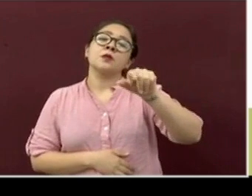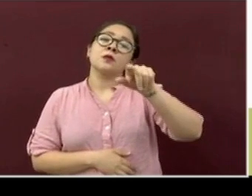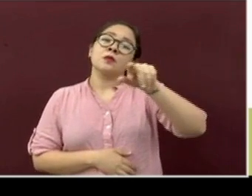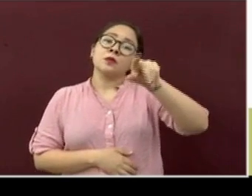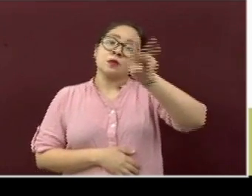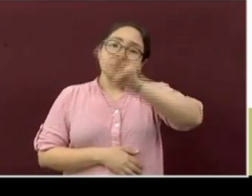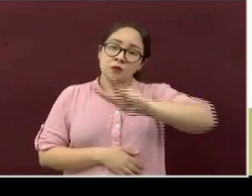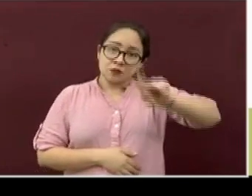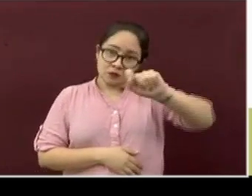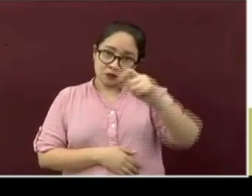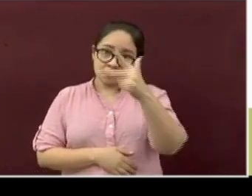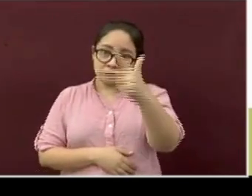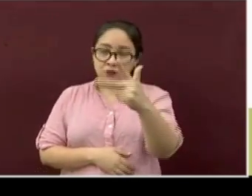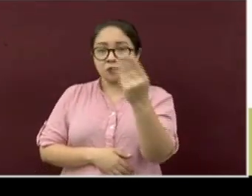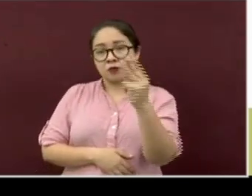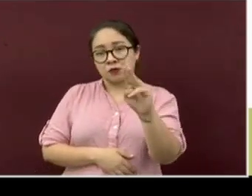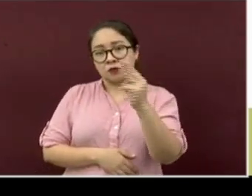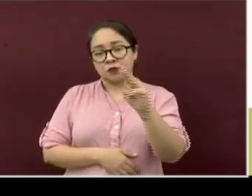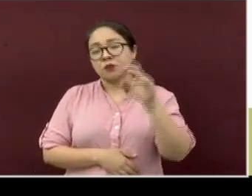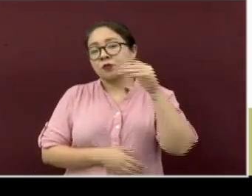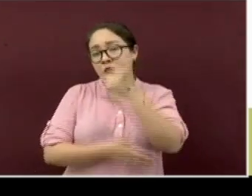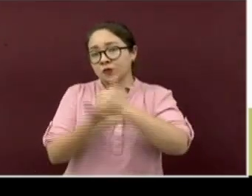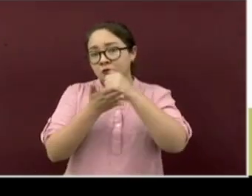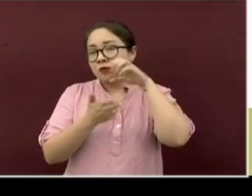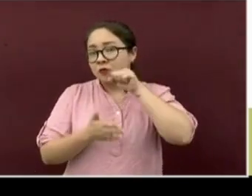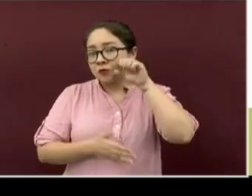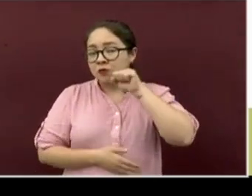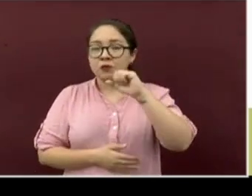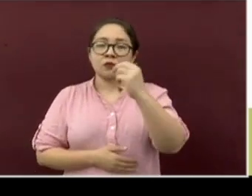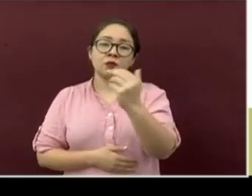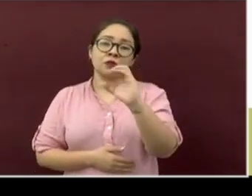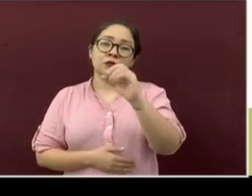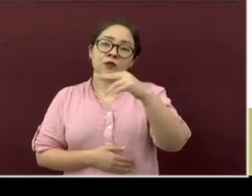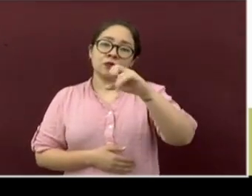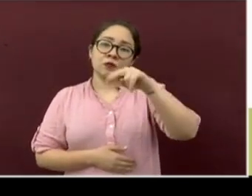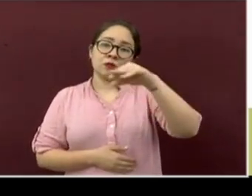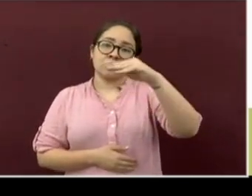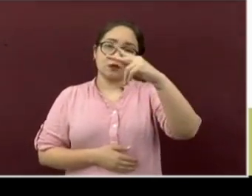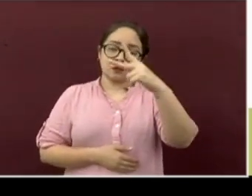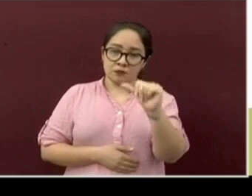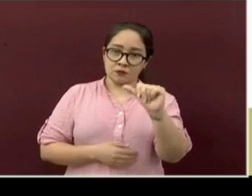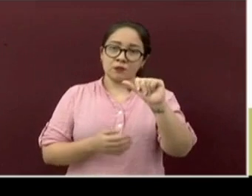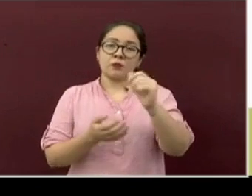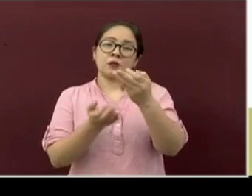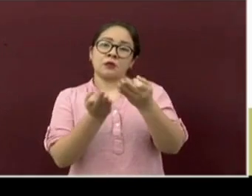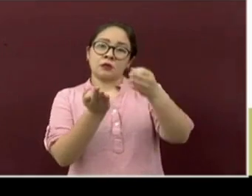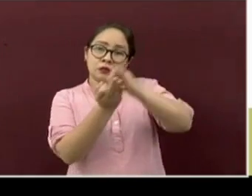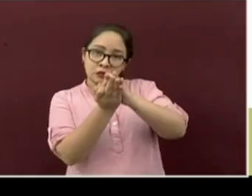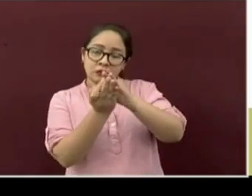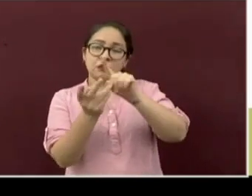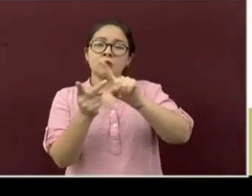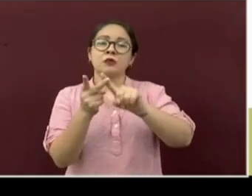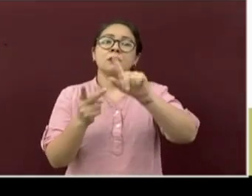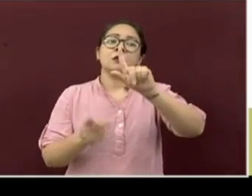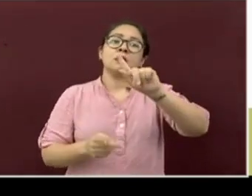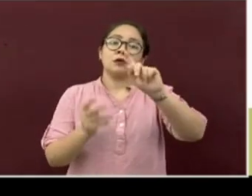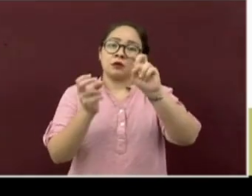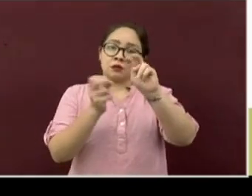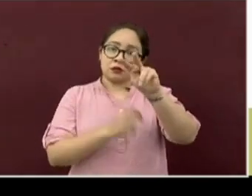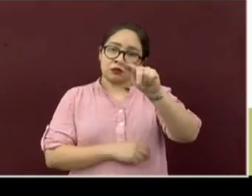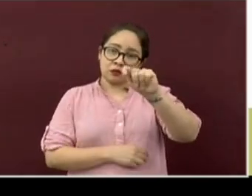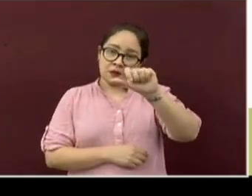de mayo, Naranjos, Chinampa, Tamalín, Tamiagua, Tancoco,